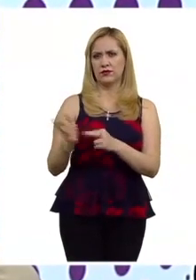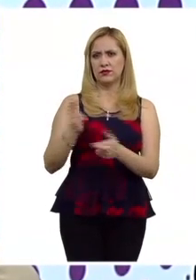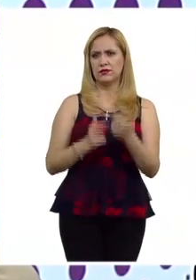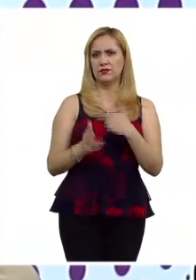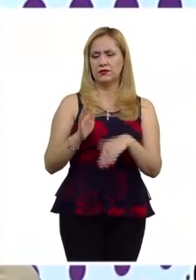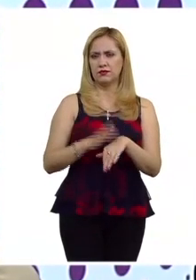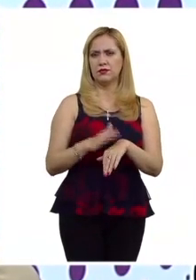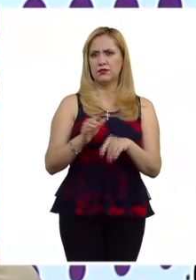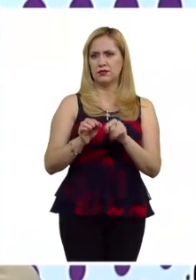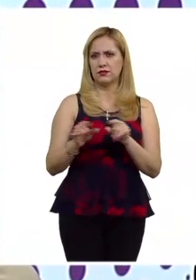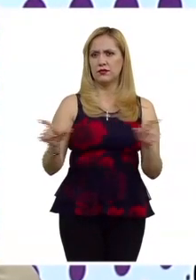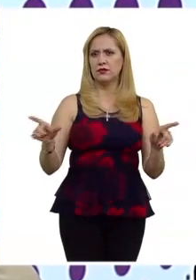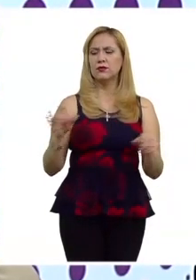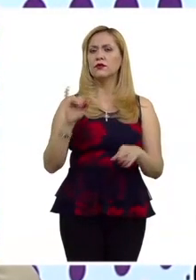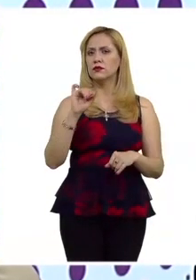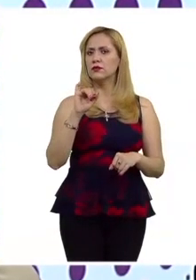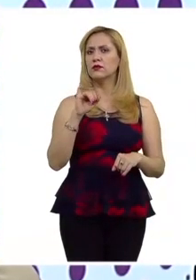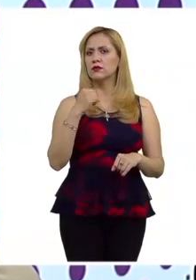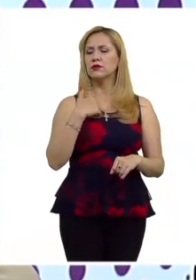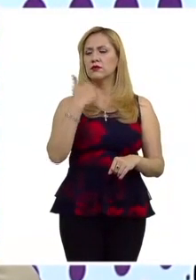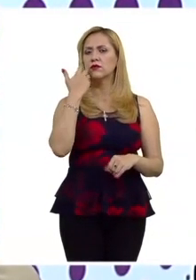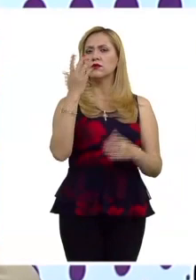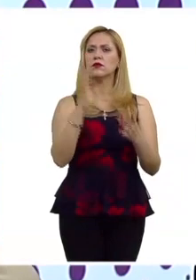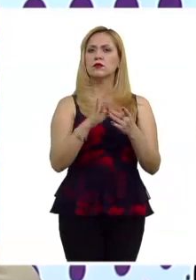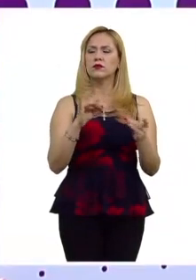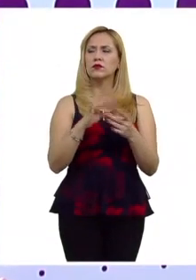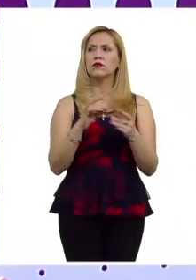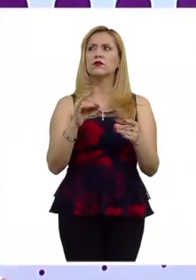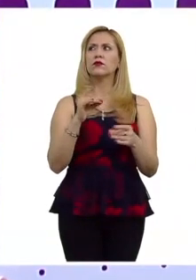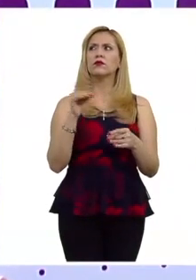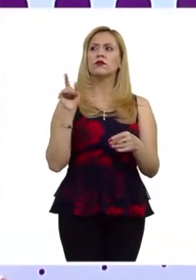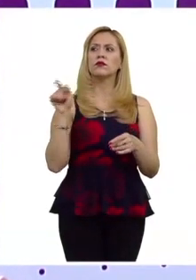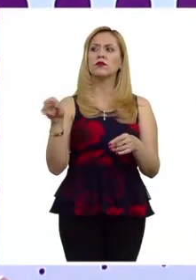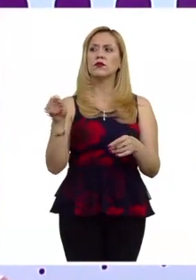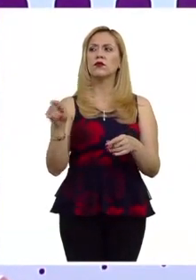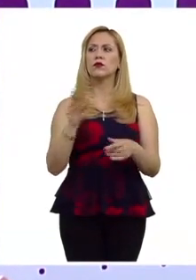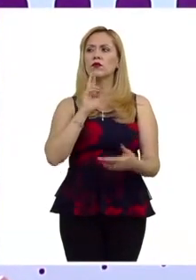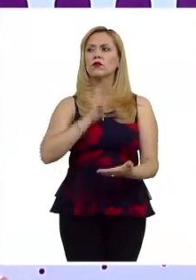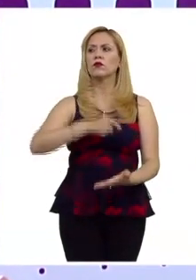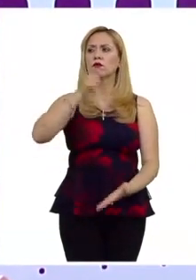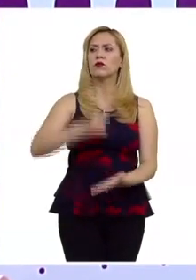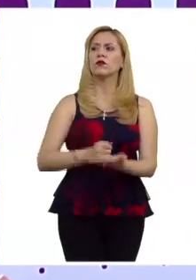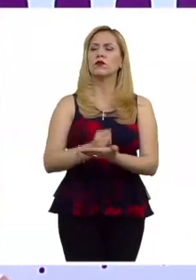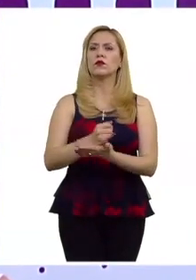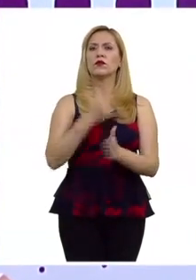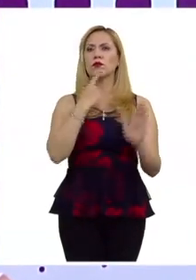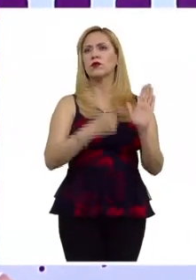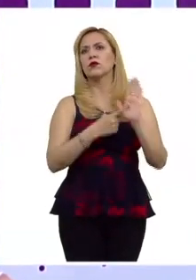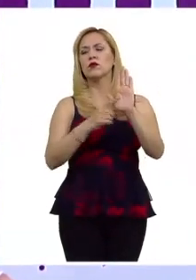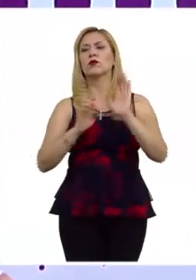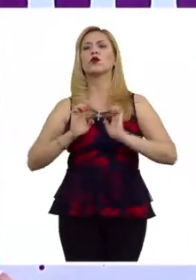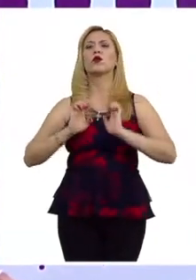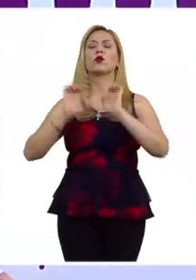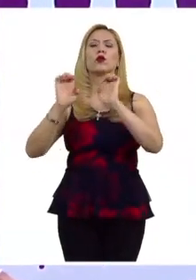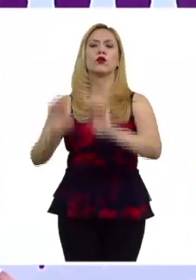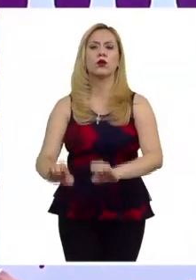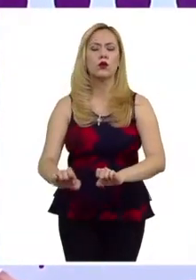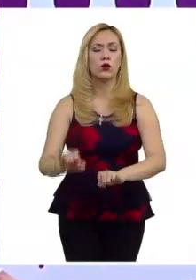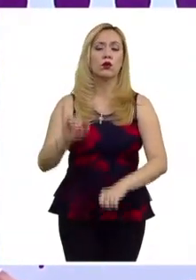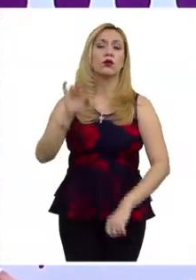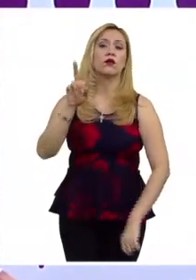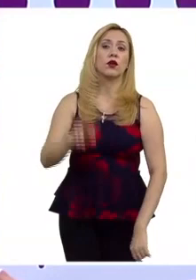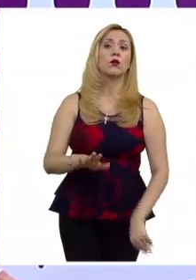A mí me parece muy interesante cómo la sentencia construye que existió un discurso de odio por el hecho de que